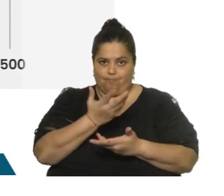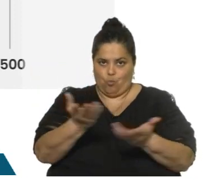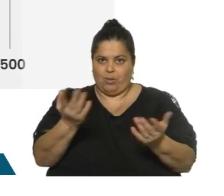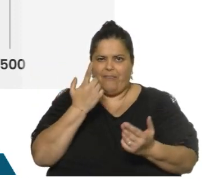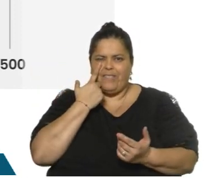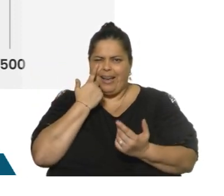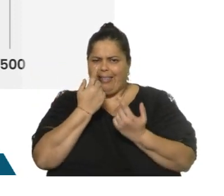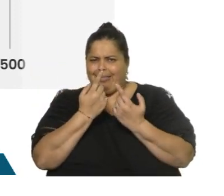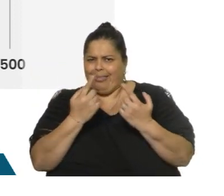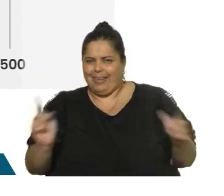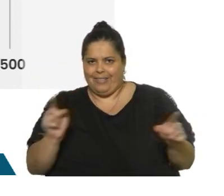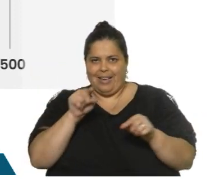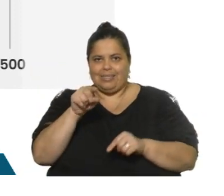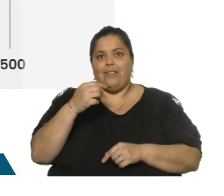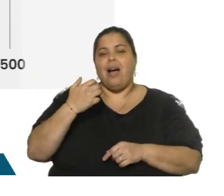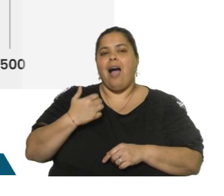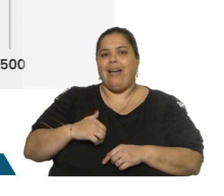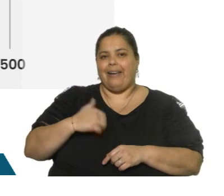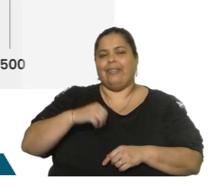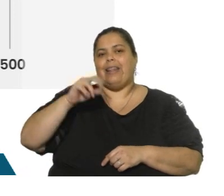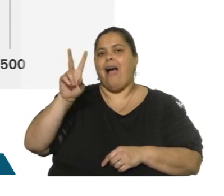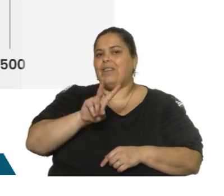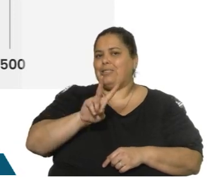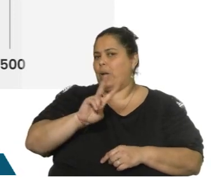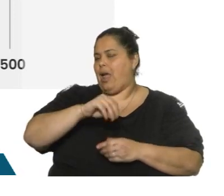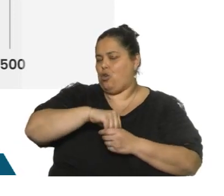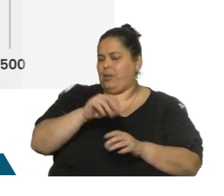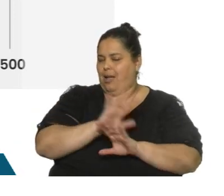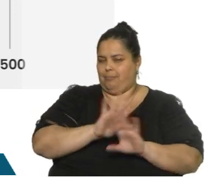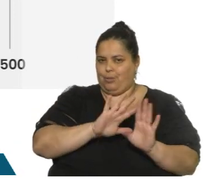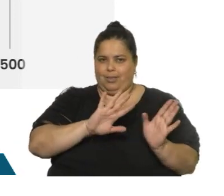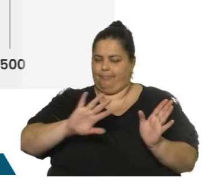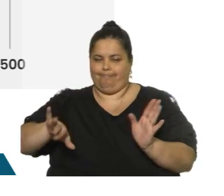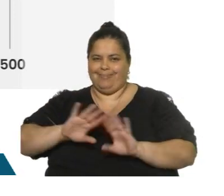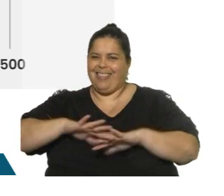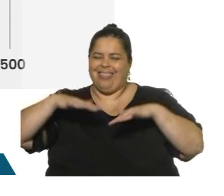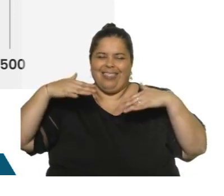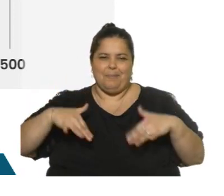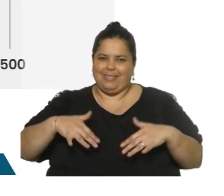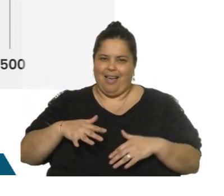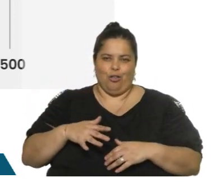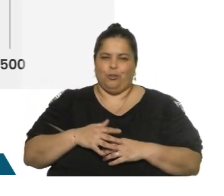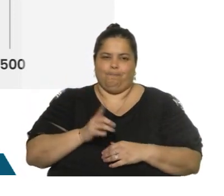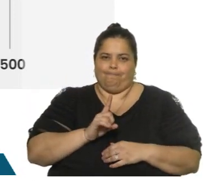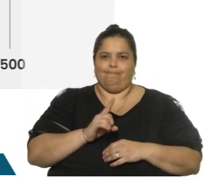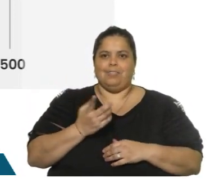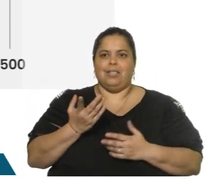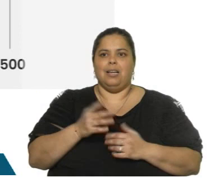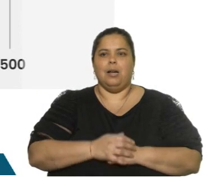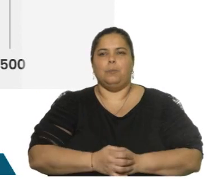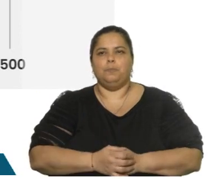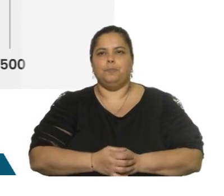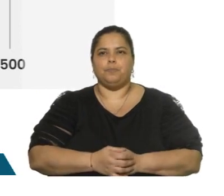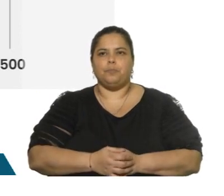las diferencias. Ahí faltan Argentina y Venezuela, porque estarían fuera de rango, evidentemente, dadas las condiciones en las que se encuentran en este momento.